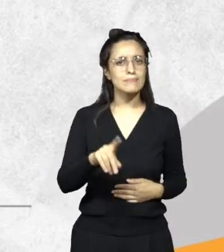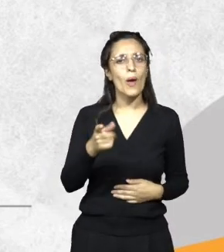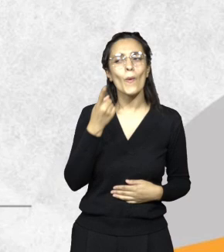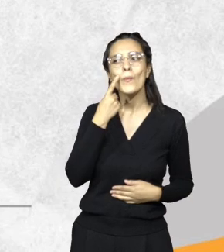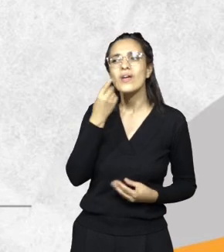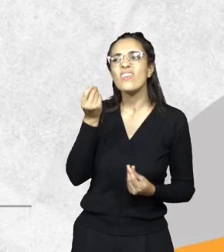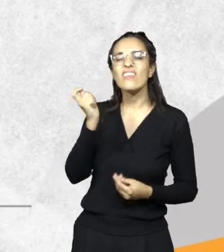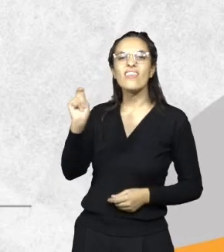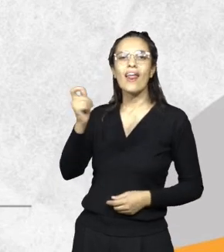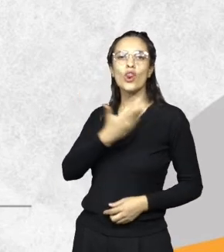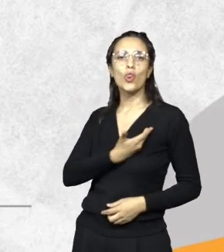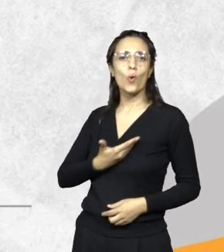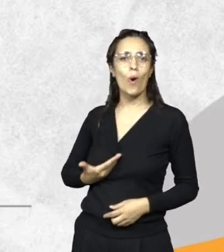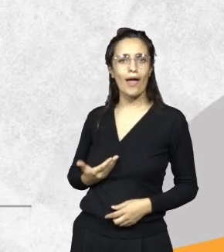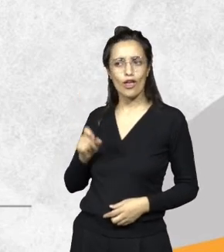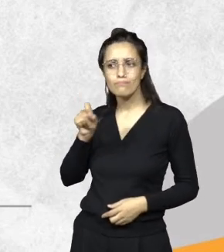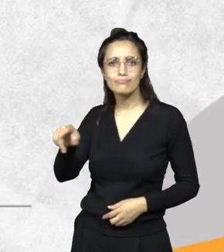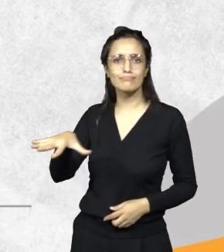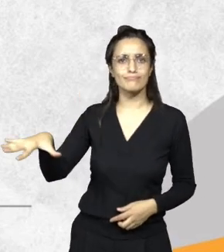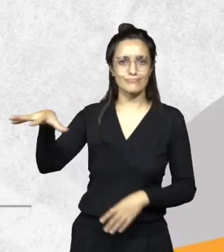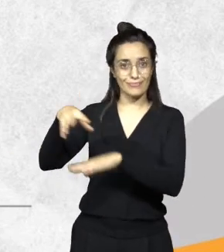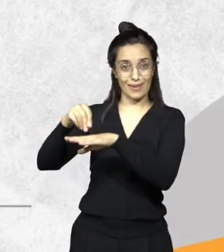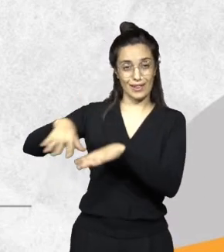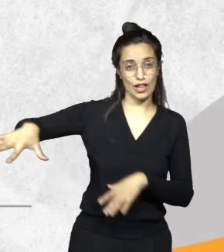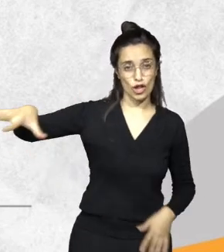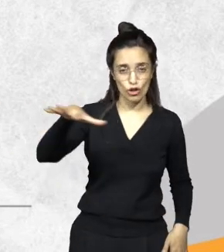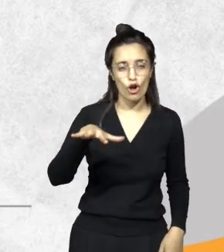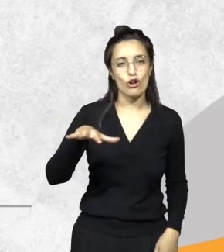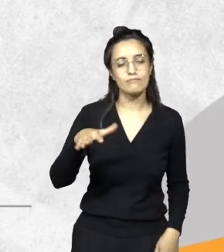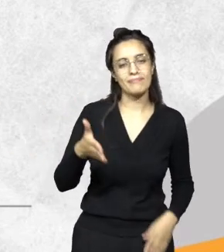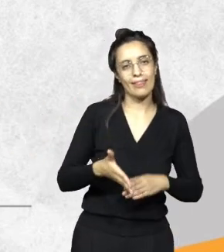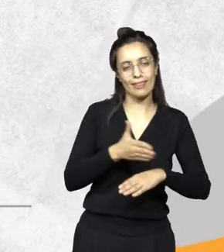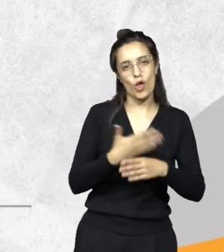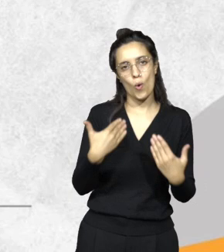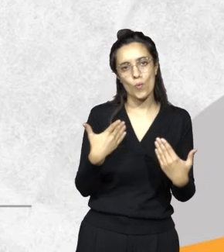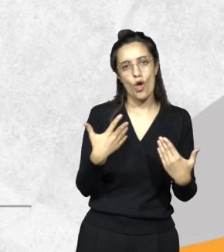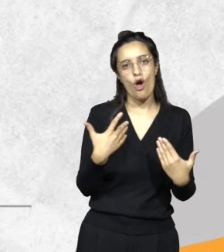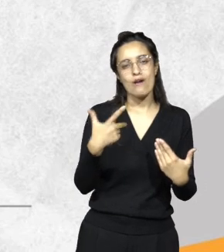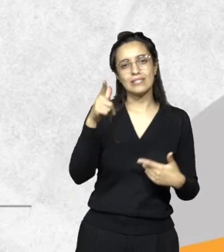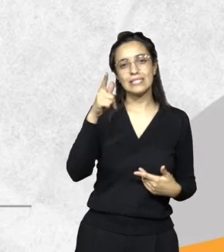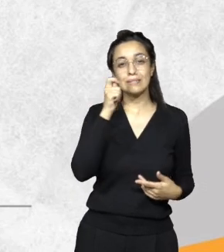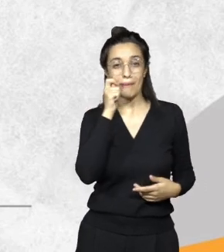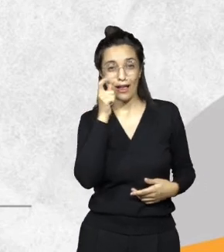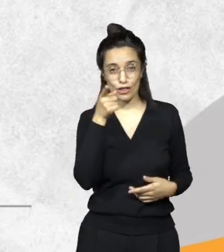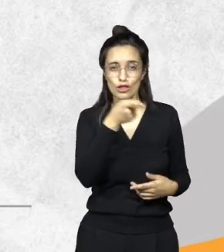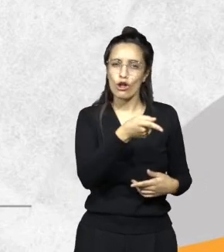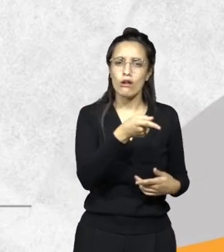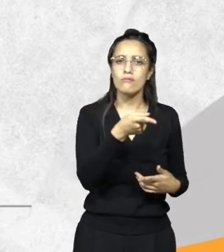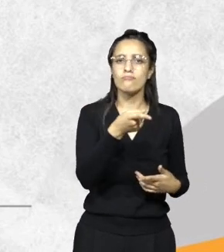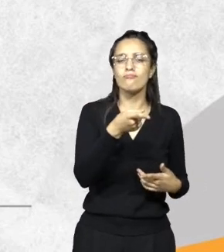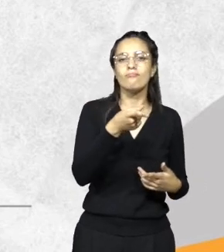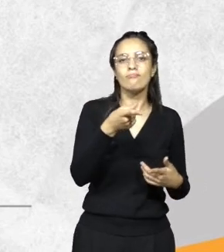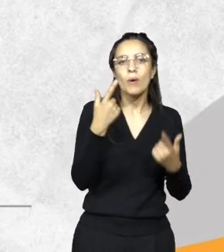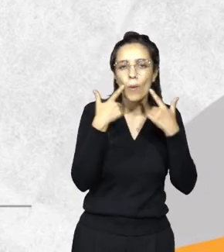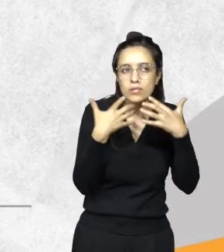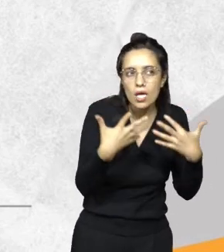inmueble? Hacemos también, obviamente, la investigación, el inspector hace una investigación a campo con los lugareños de decir, che, ¿quién está